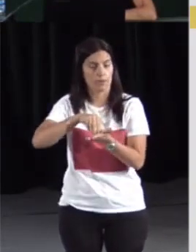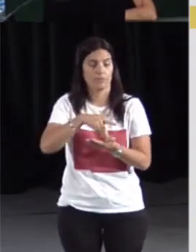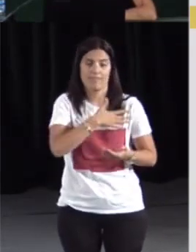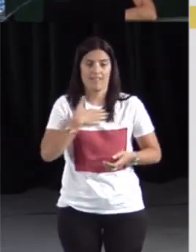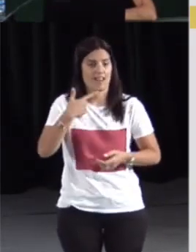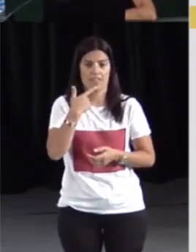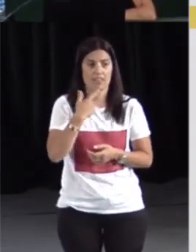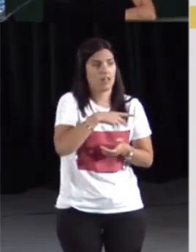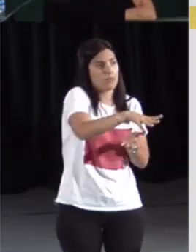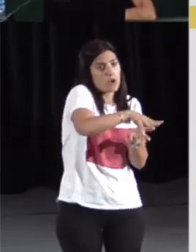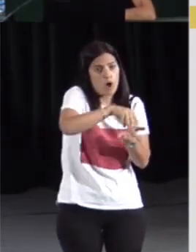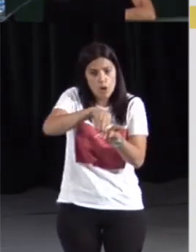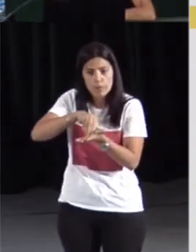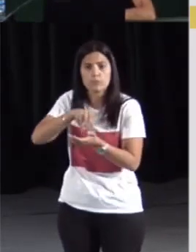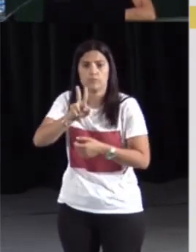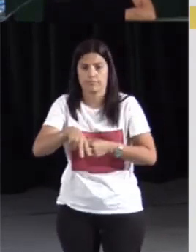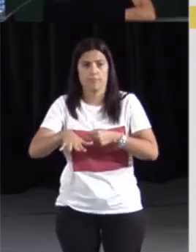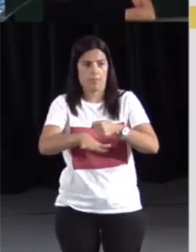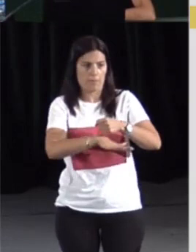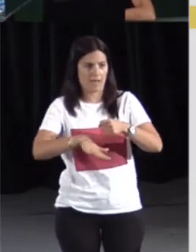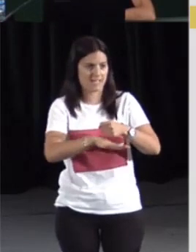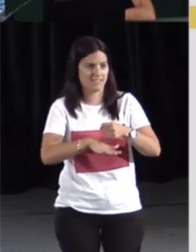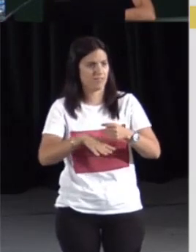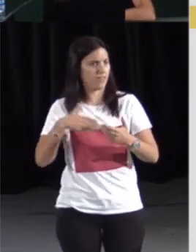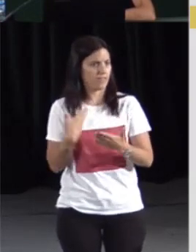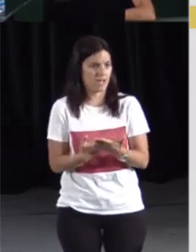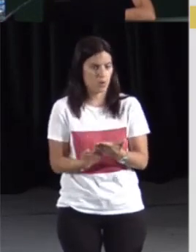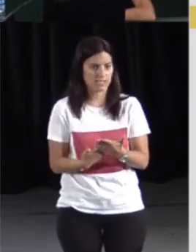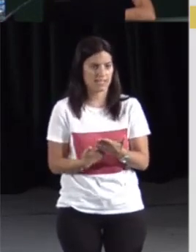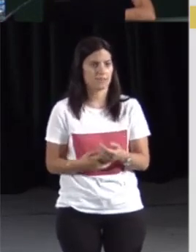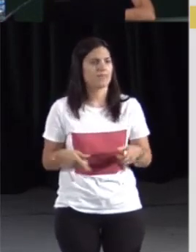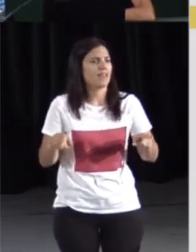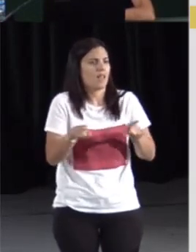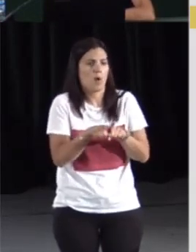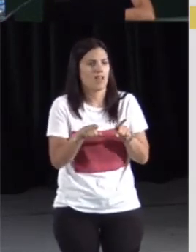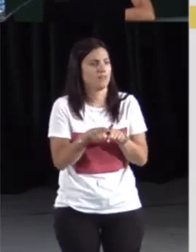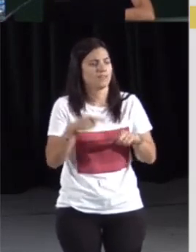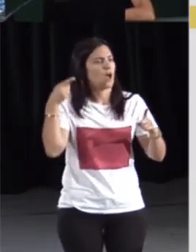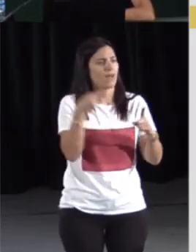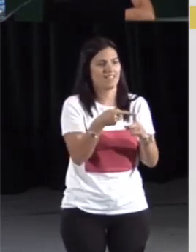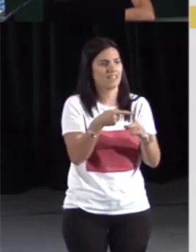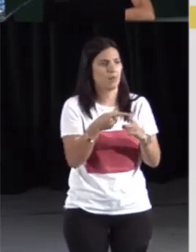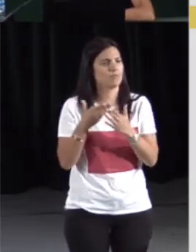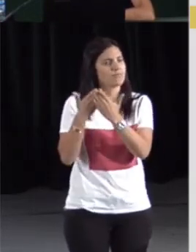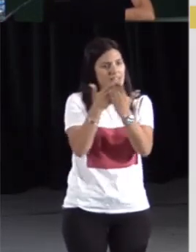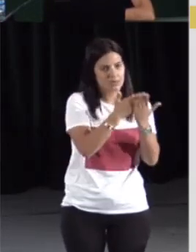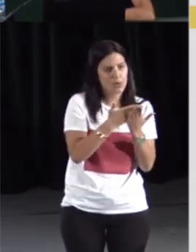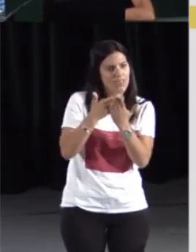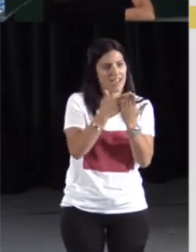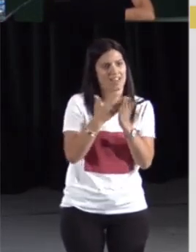Es decir, que la investigación tuviera como base datos reales de la lengua de signos española.